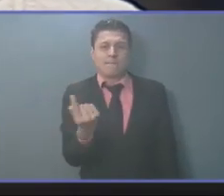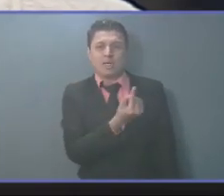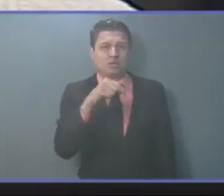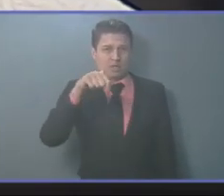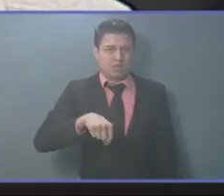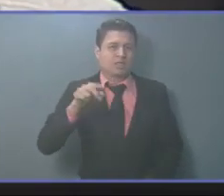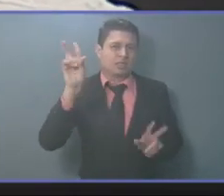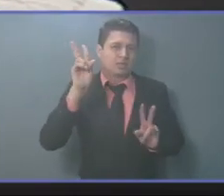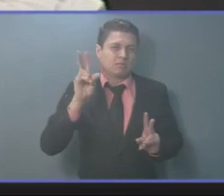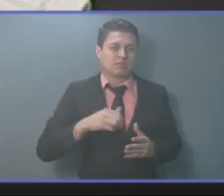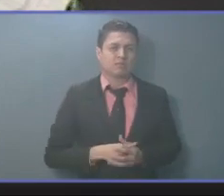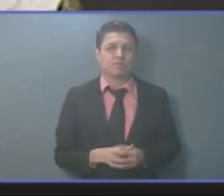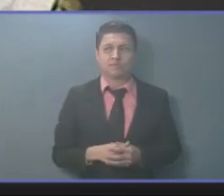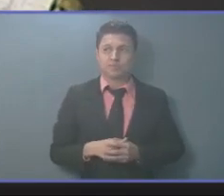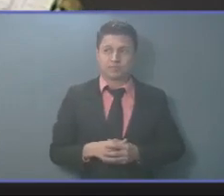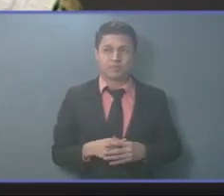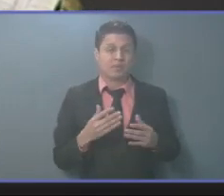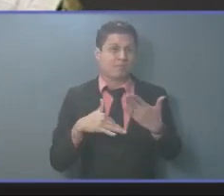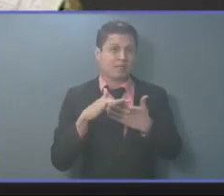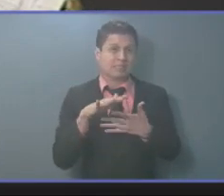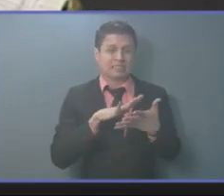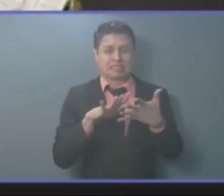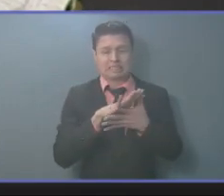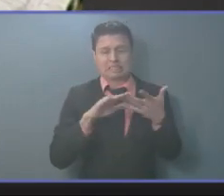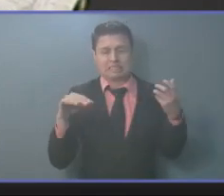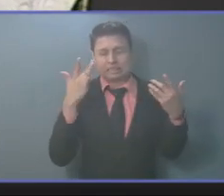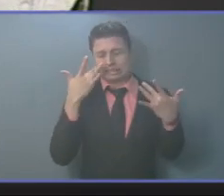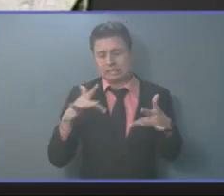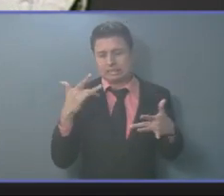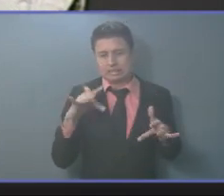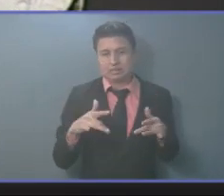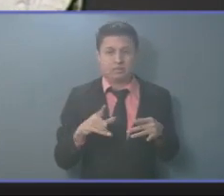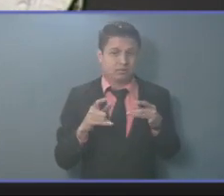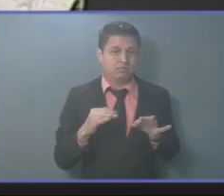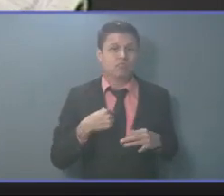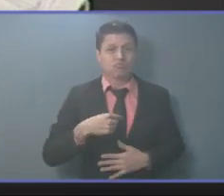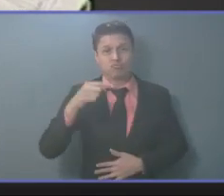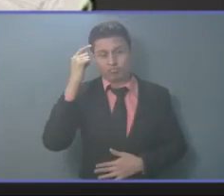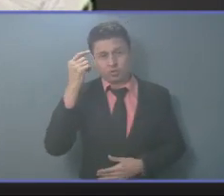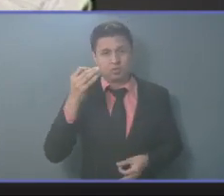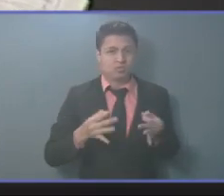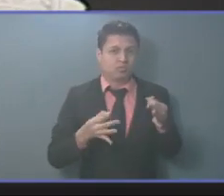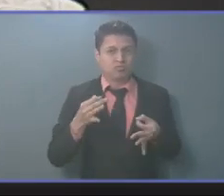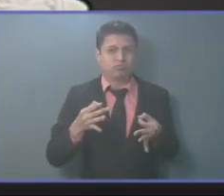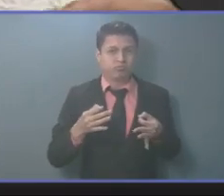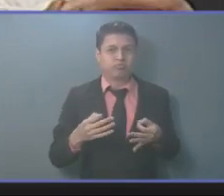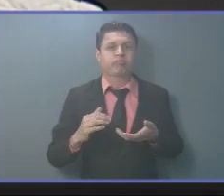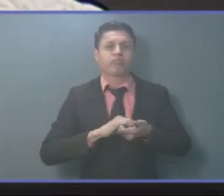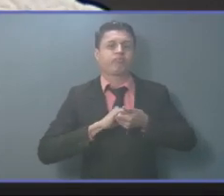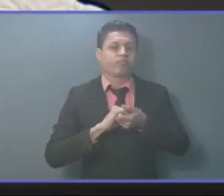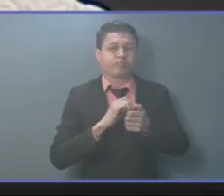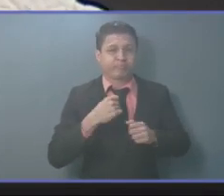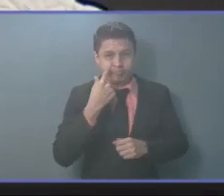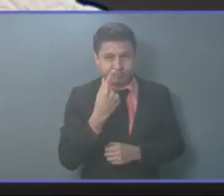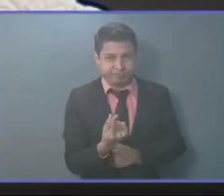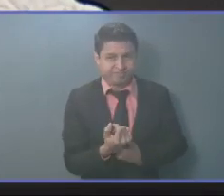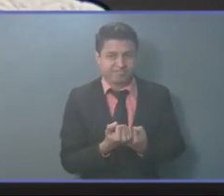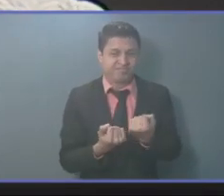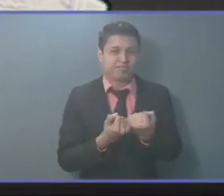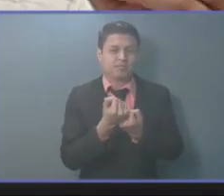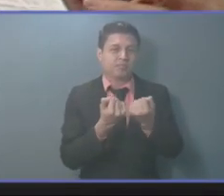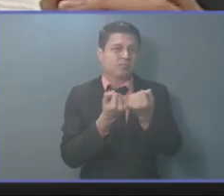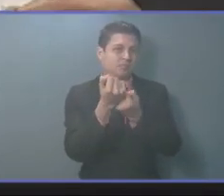concentran los mayores desastres. Por tanto, considero justo que juntos busquemos recursos